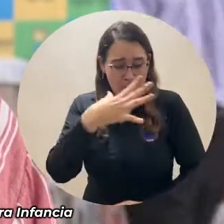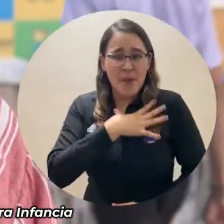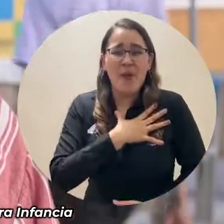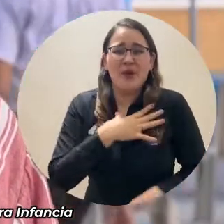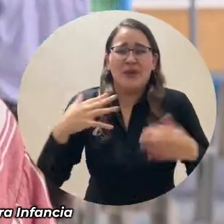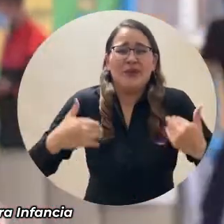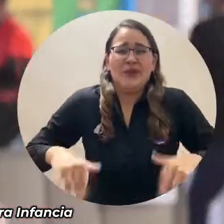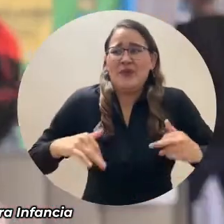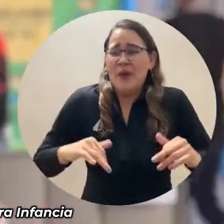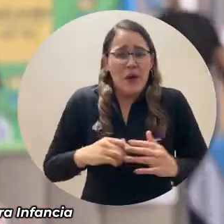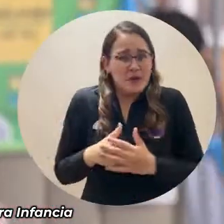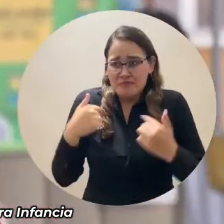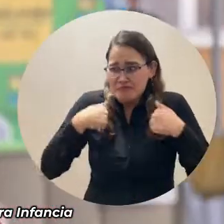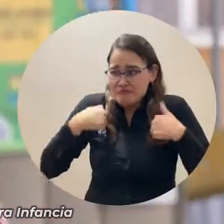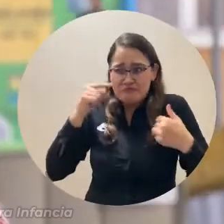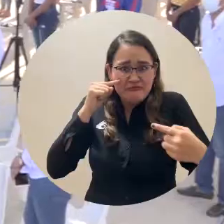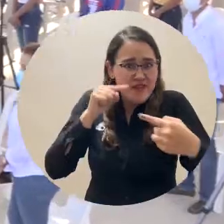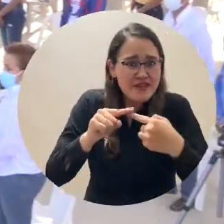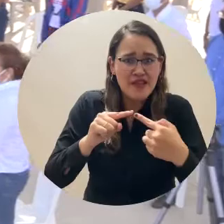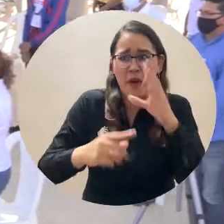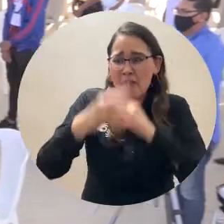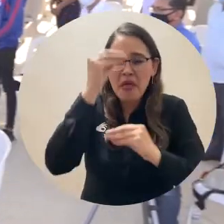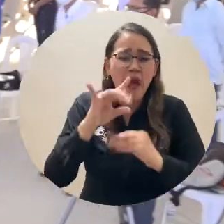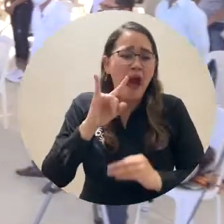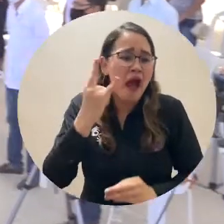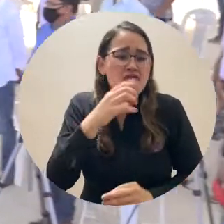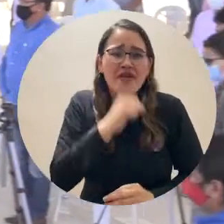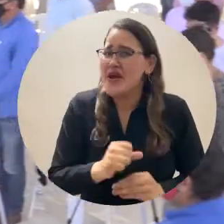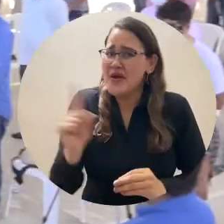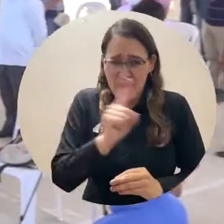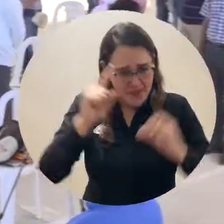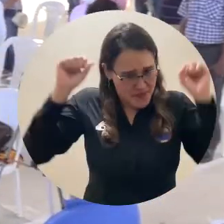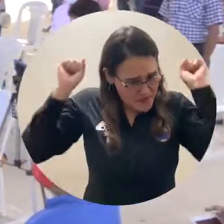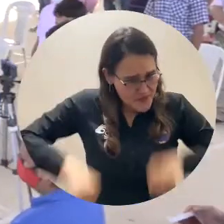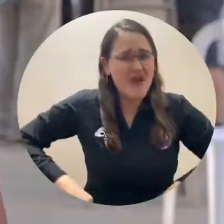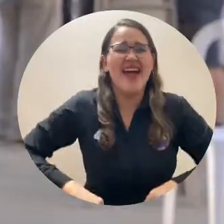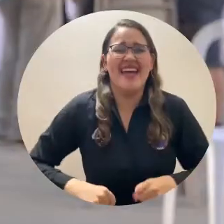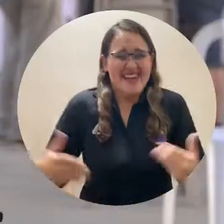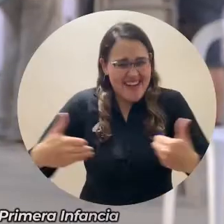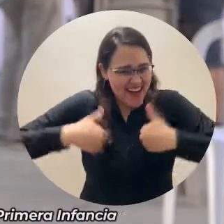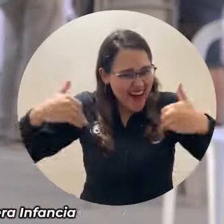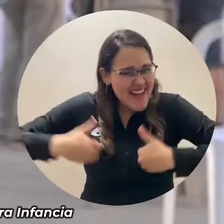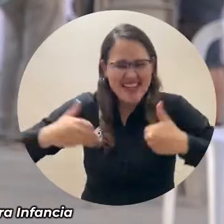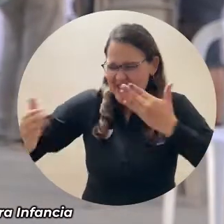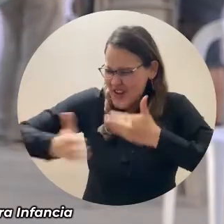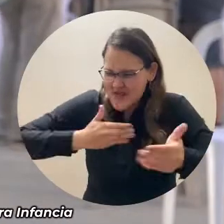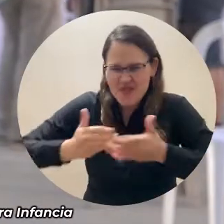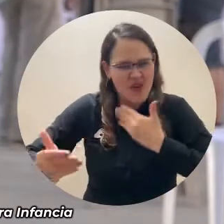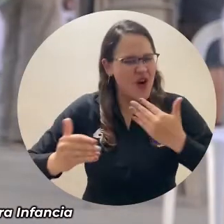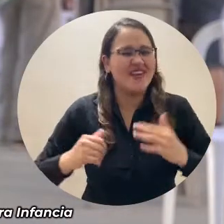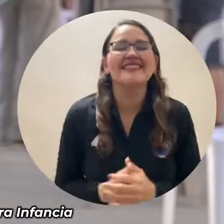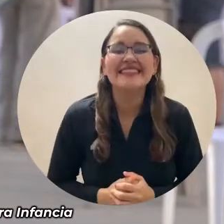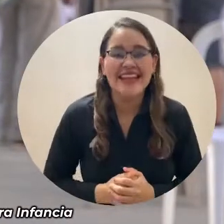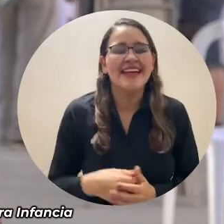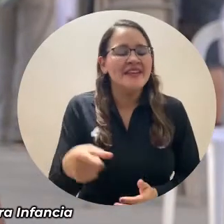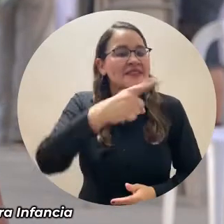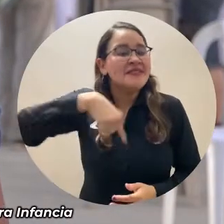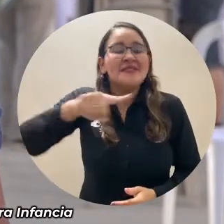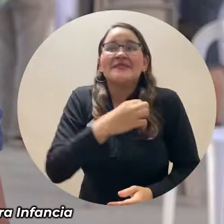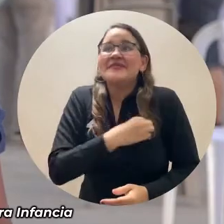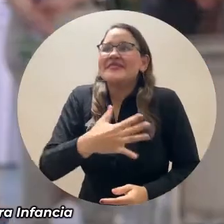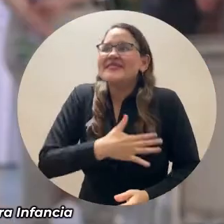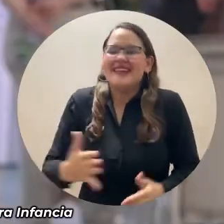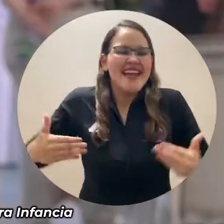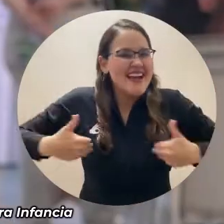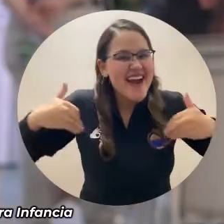oportunidad, porque nunca es tarde para aprender. Nos ha brindado una oportunidad para superarnos, lo cual es de mucha importancia para